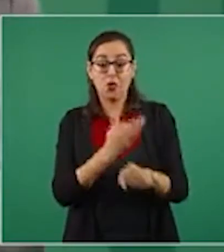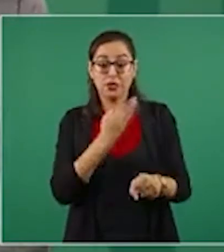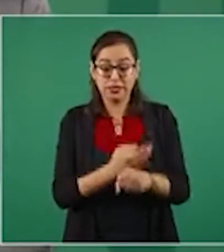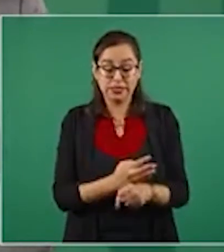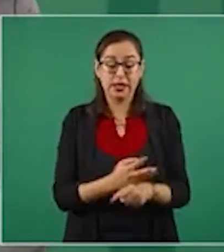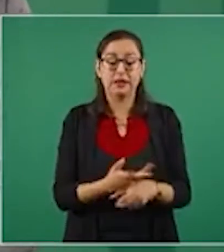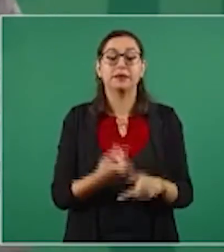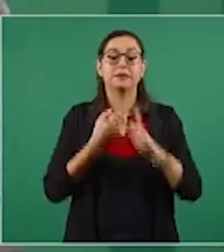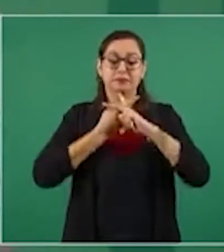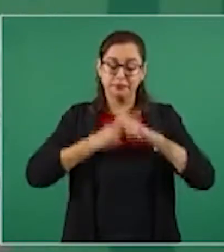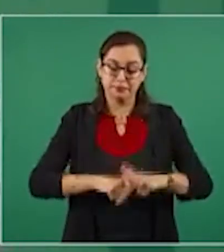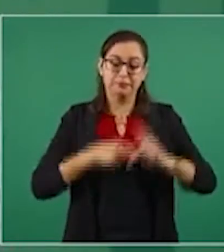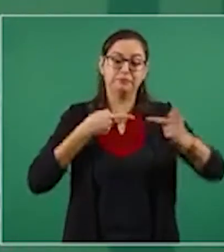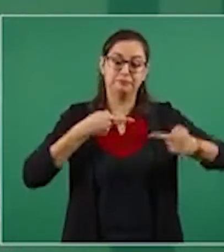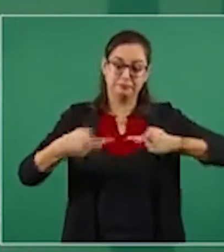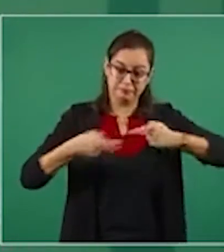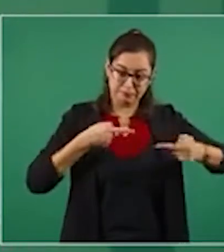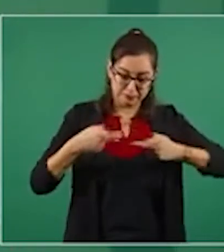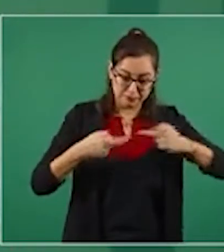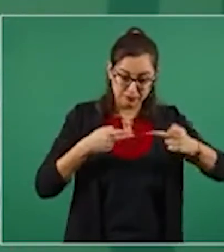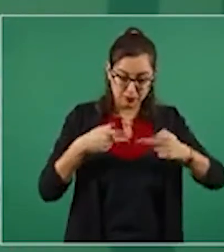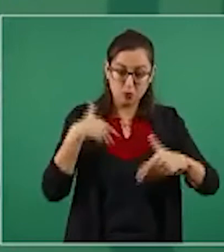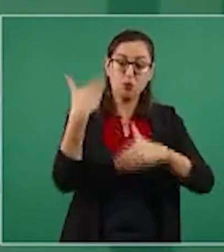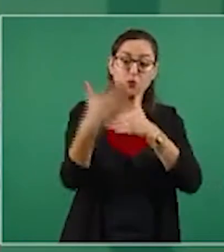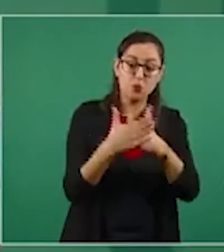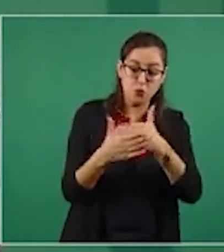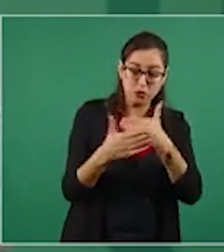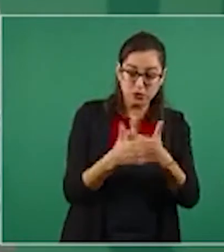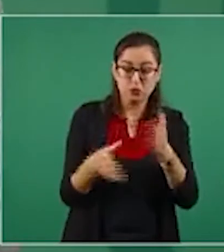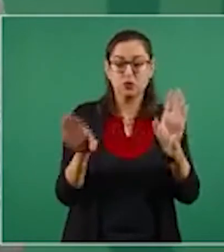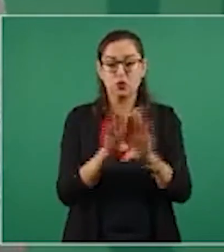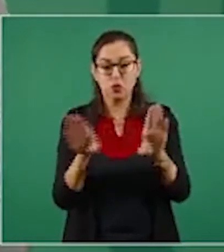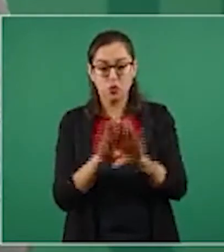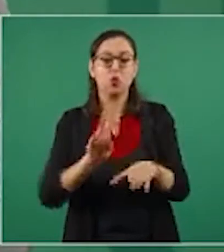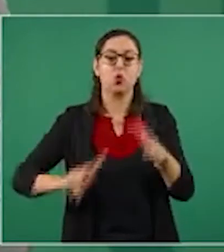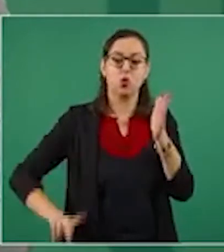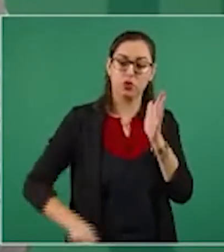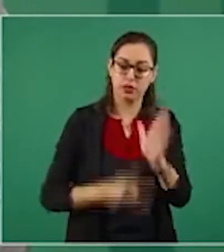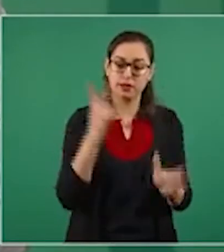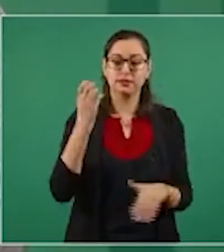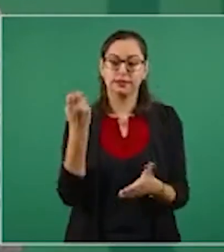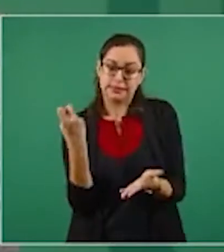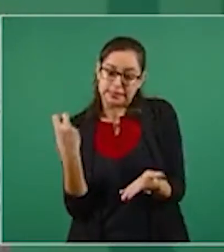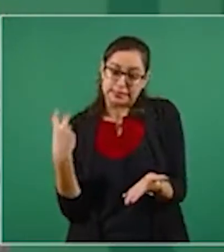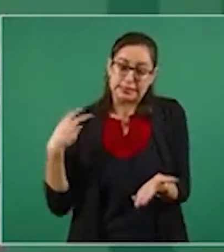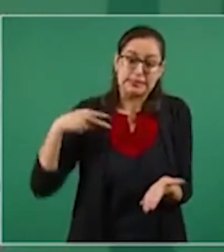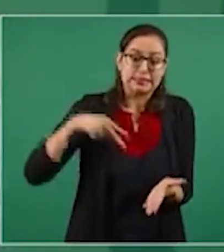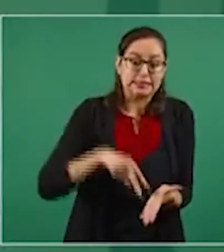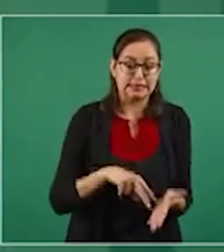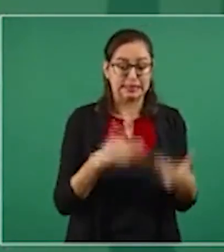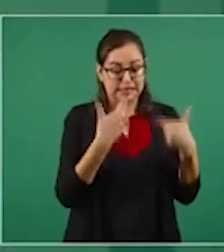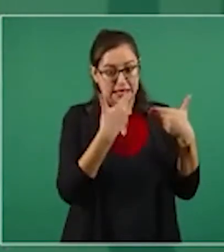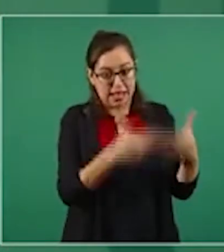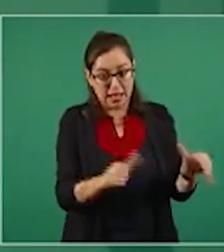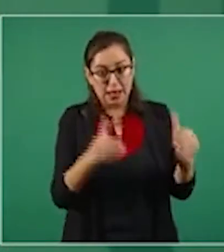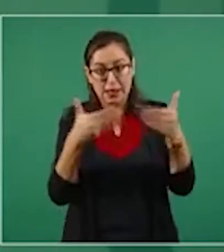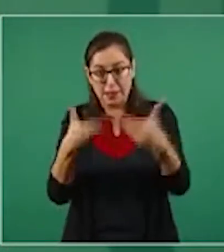para el reinicio a clases presenciales, tenemos que